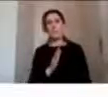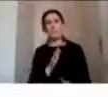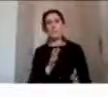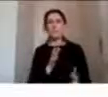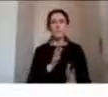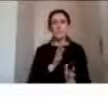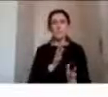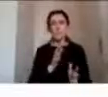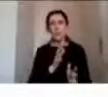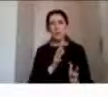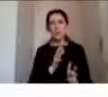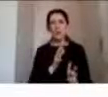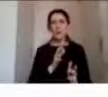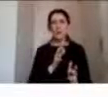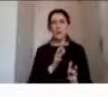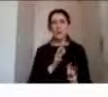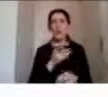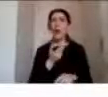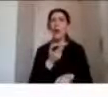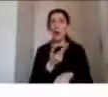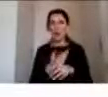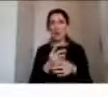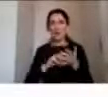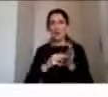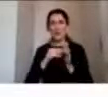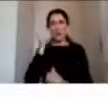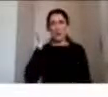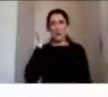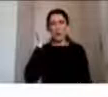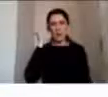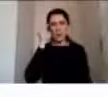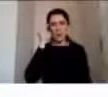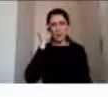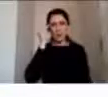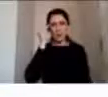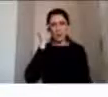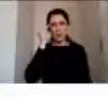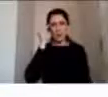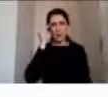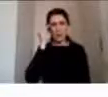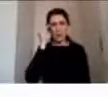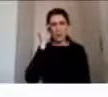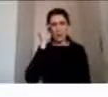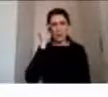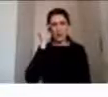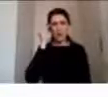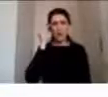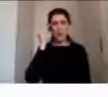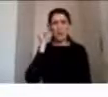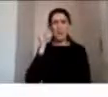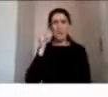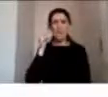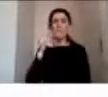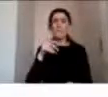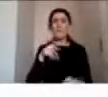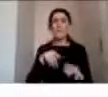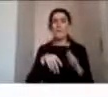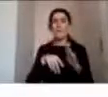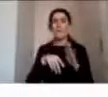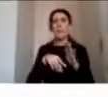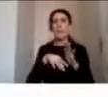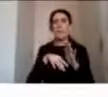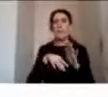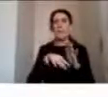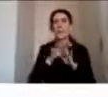esta fase que duraba probablemente las primeras semanas y que serían derivados principalmente o más probablemente por fallas en la atención